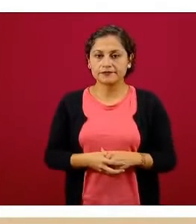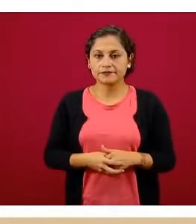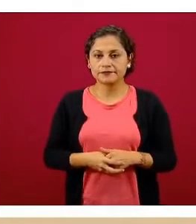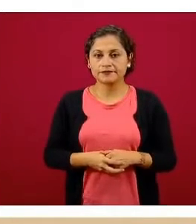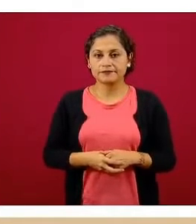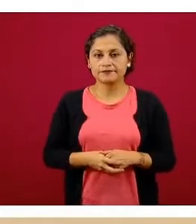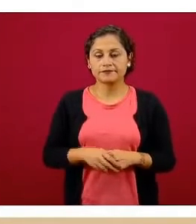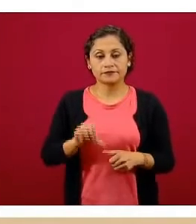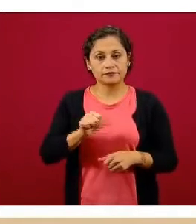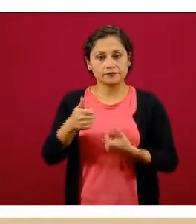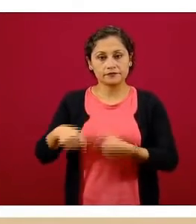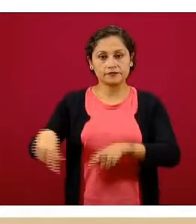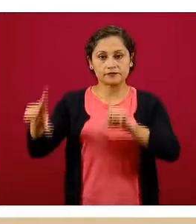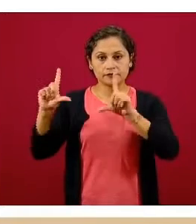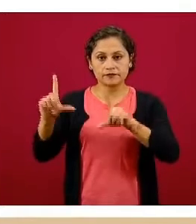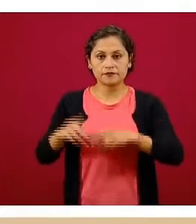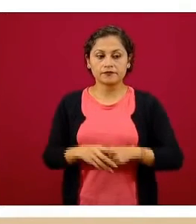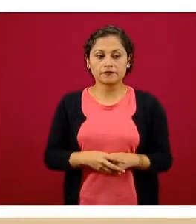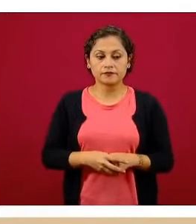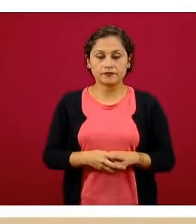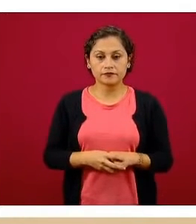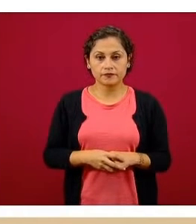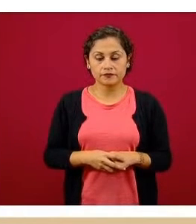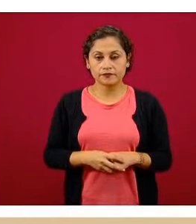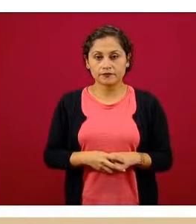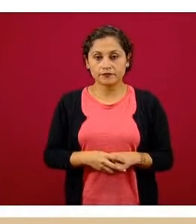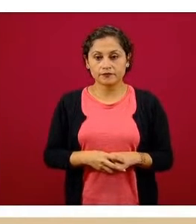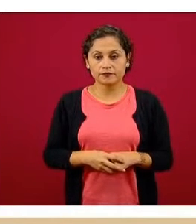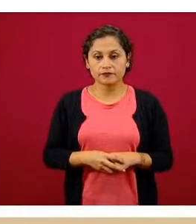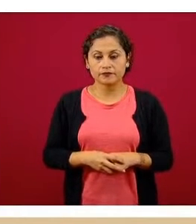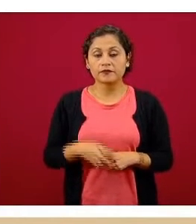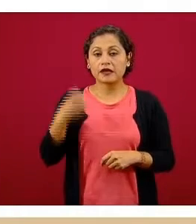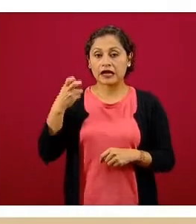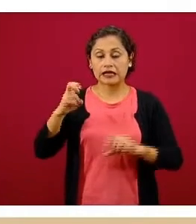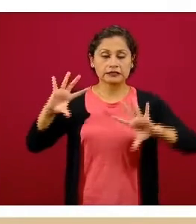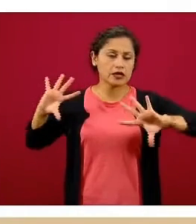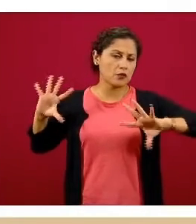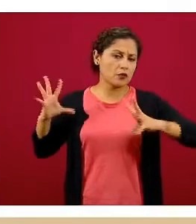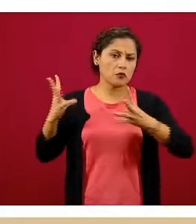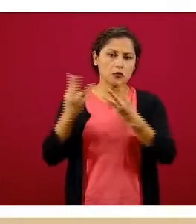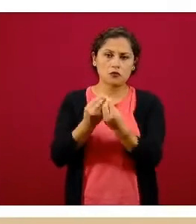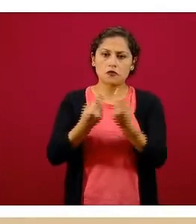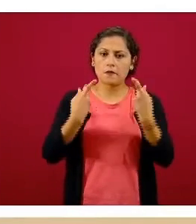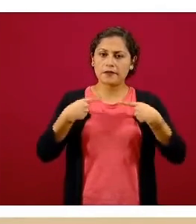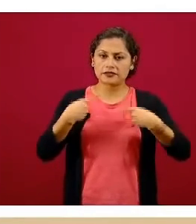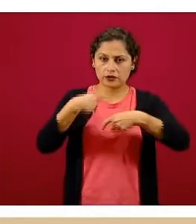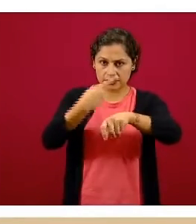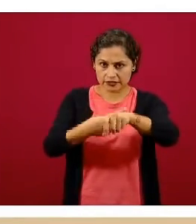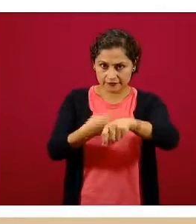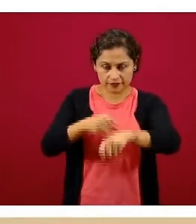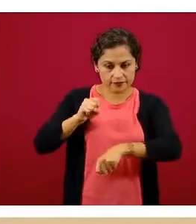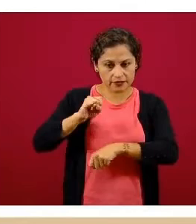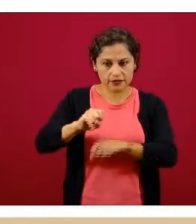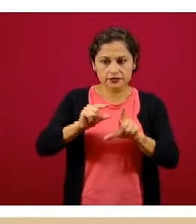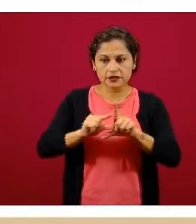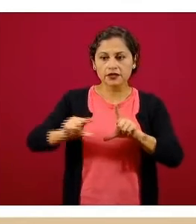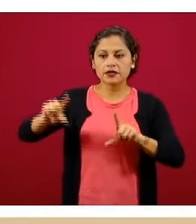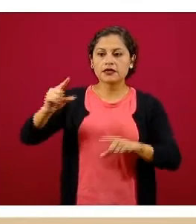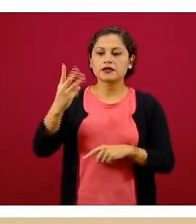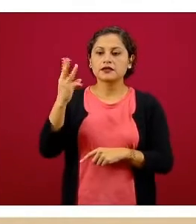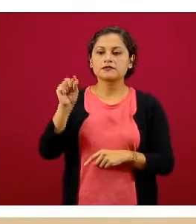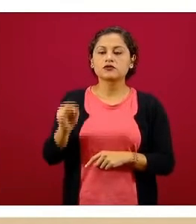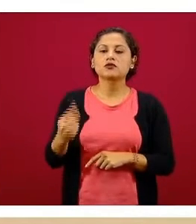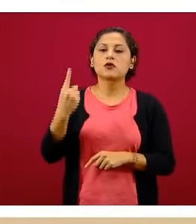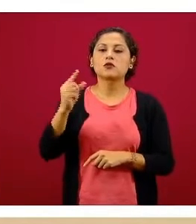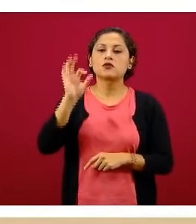Veamos la siguiente diapositiva. Nuestra carga acumulada de casos confirmados, 3.1% fue el